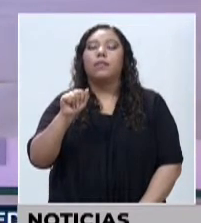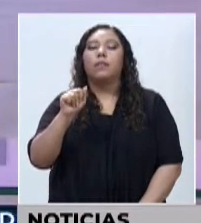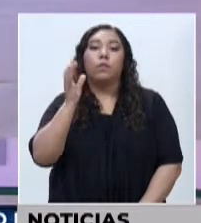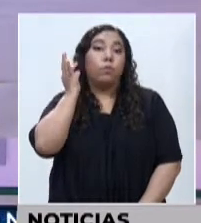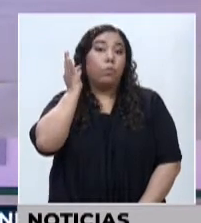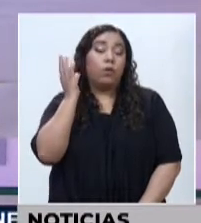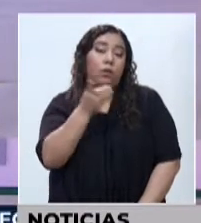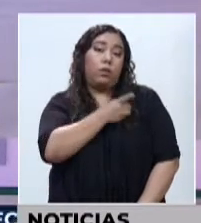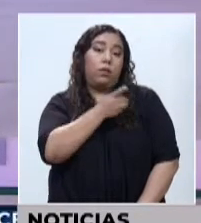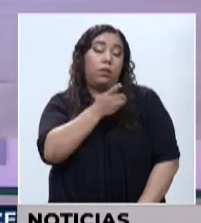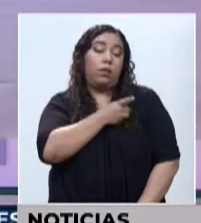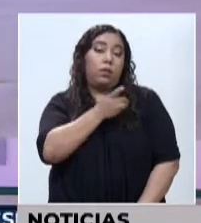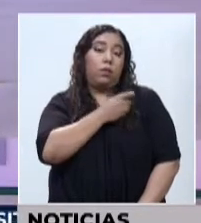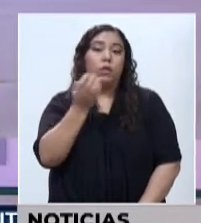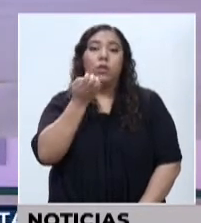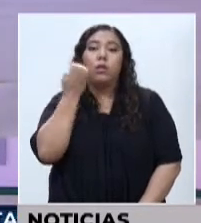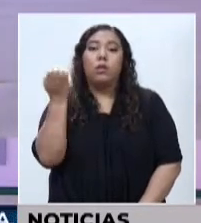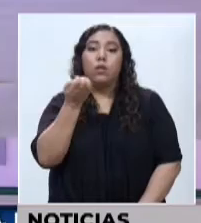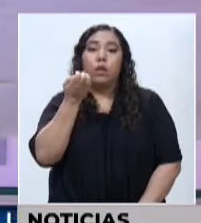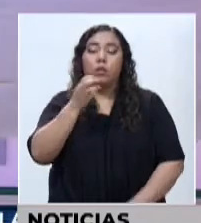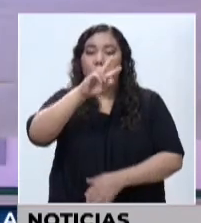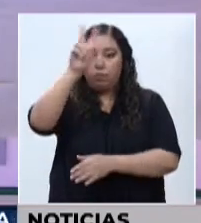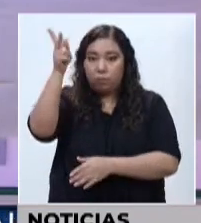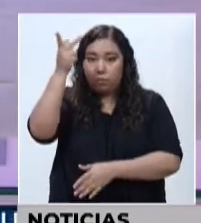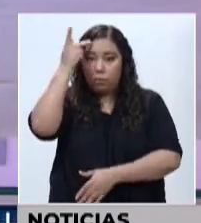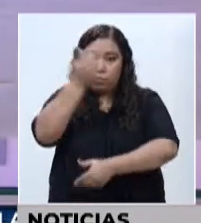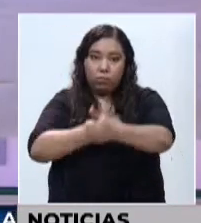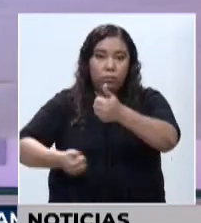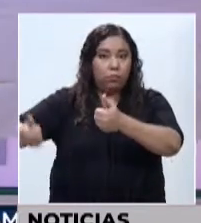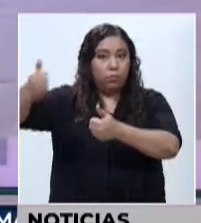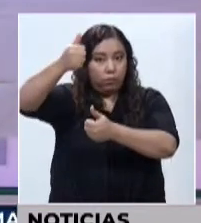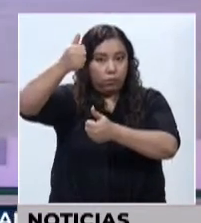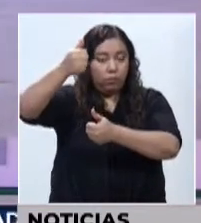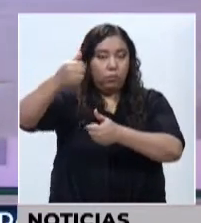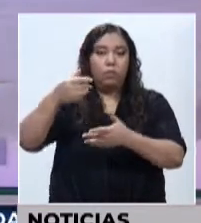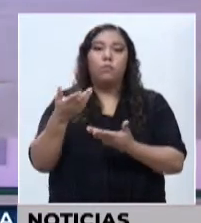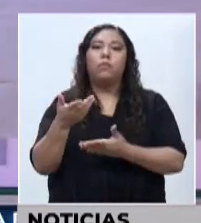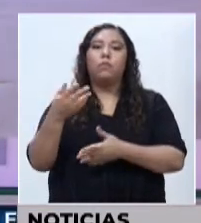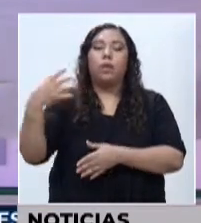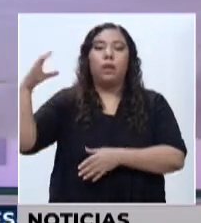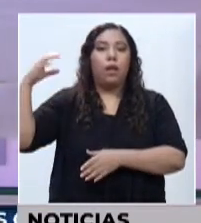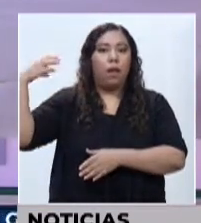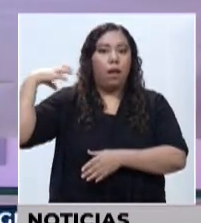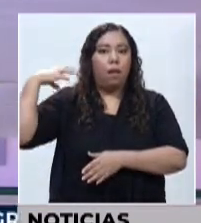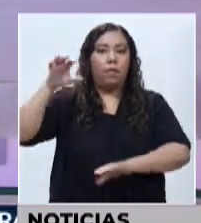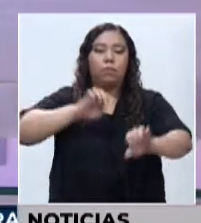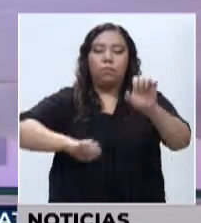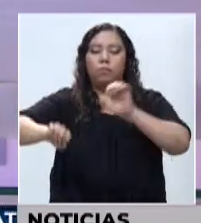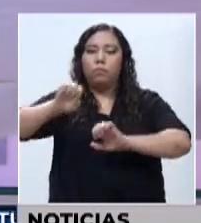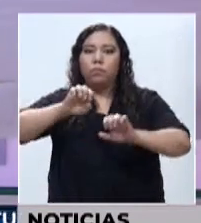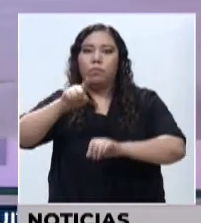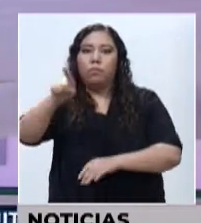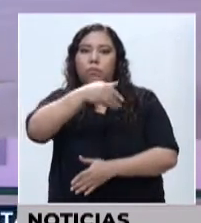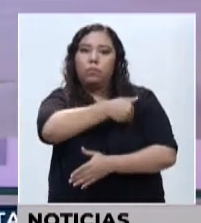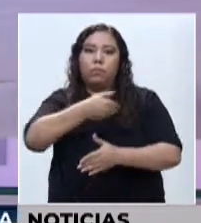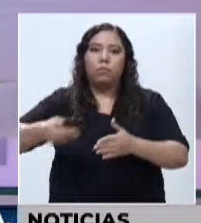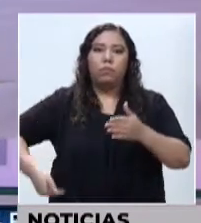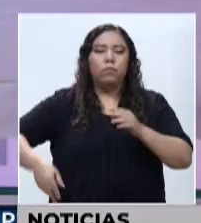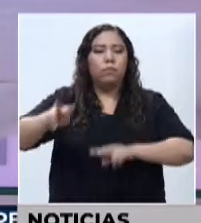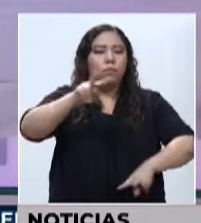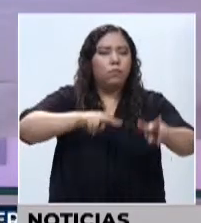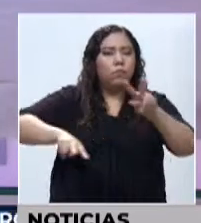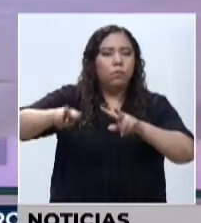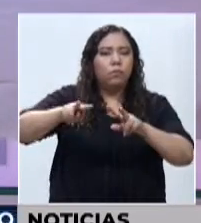de la Escuela de Alta Gerencia Pública y jefe de la División de Evaluación de la Dirección Presidencial de Monitoreo.